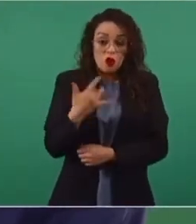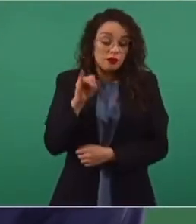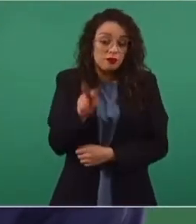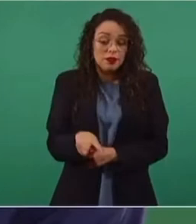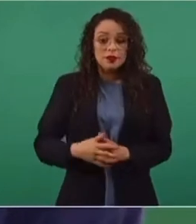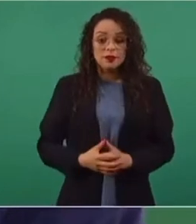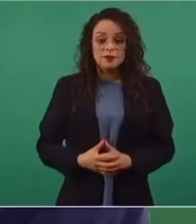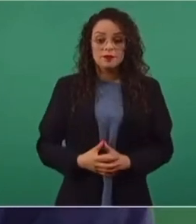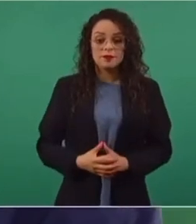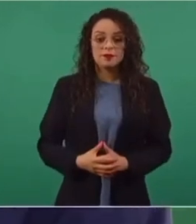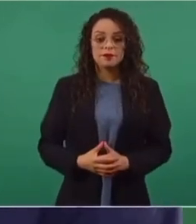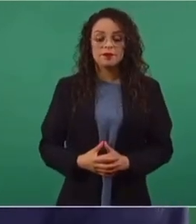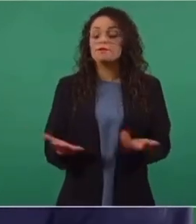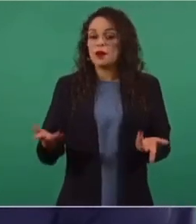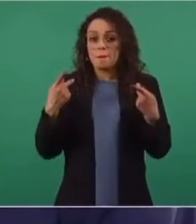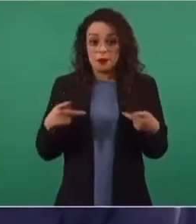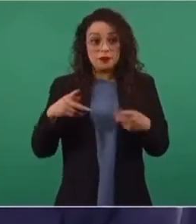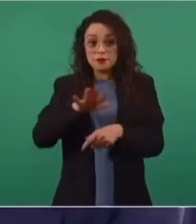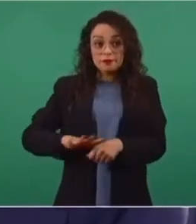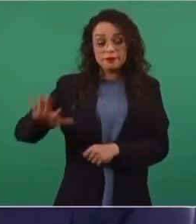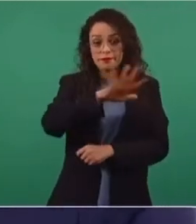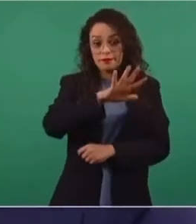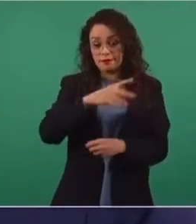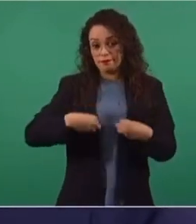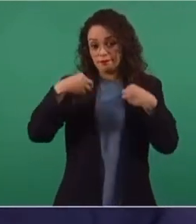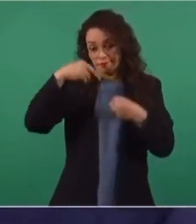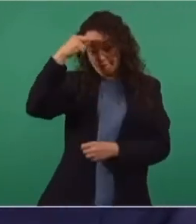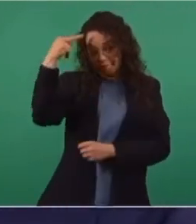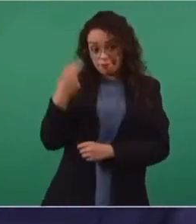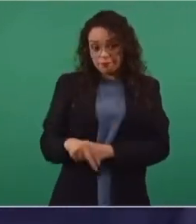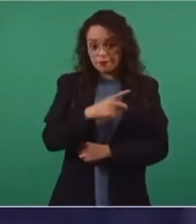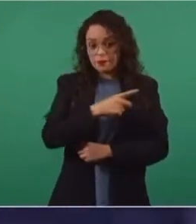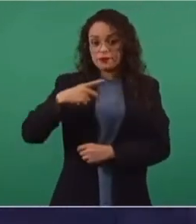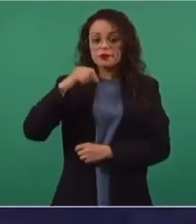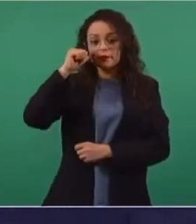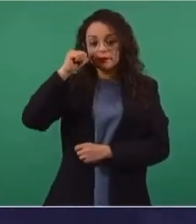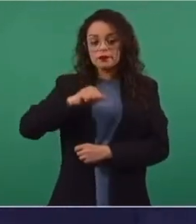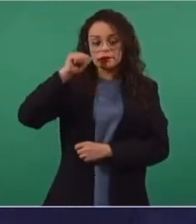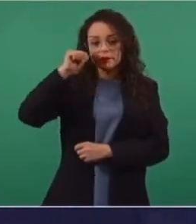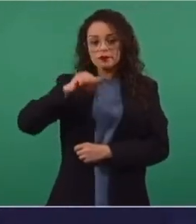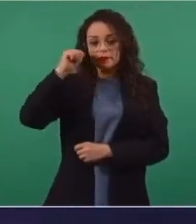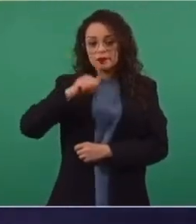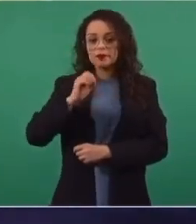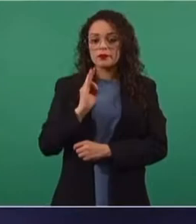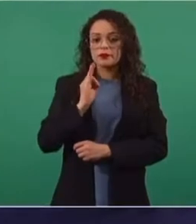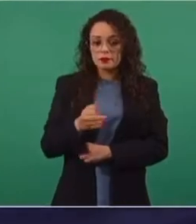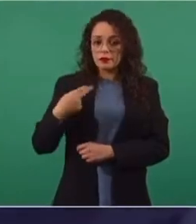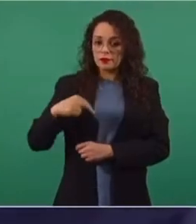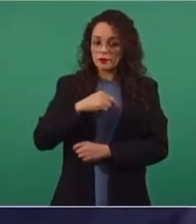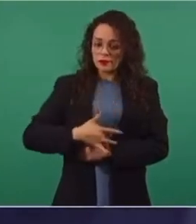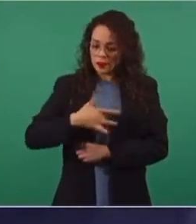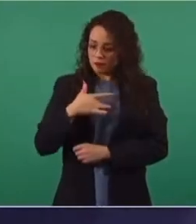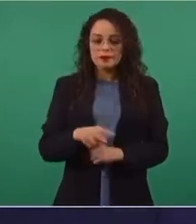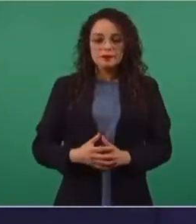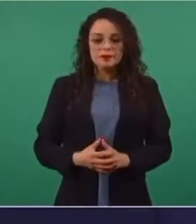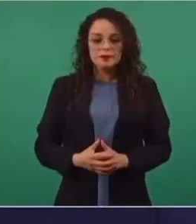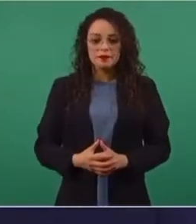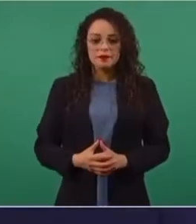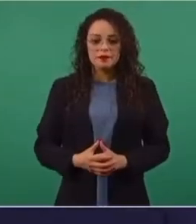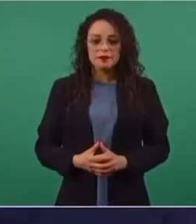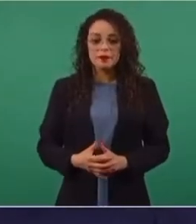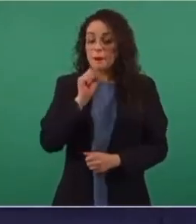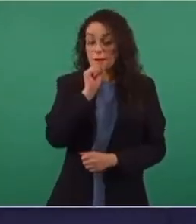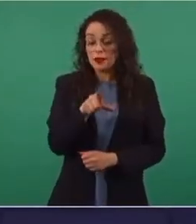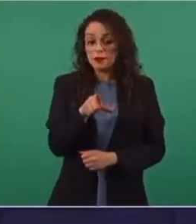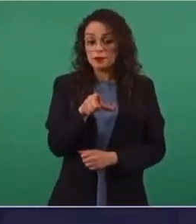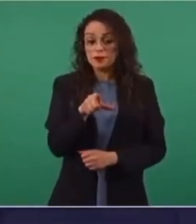que la gente, que los mexicanos, acepten siempre nuestra fraternidad, nuestra solidaridad. Y